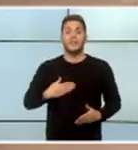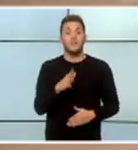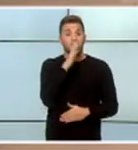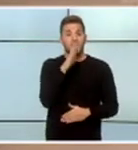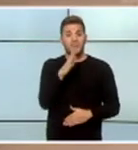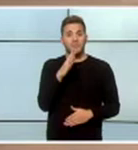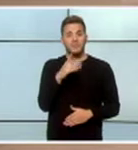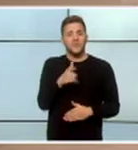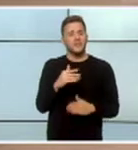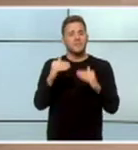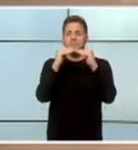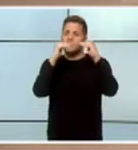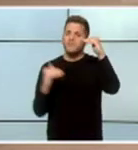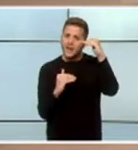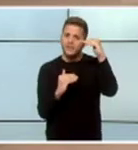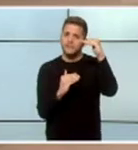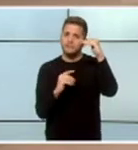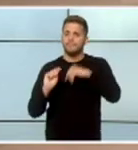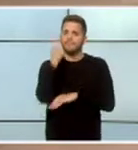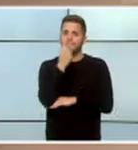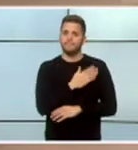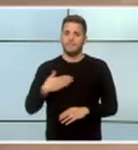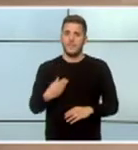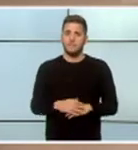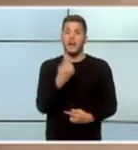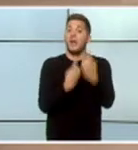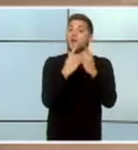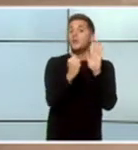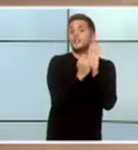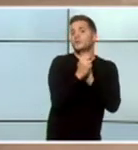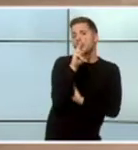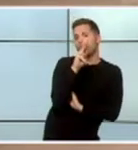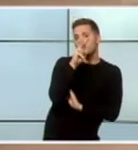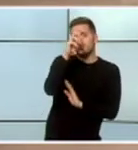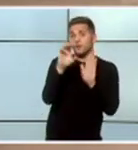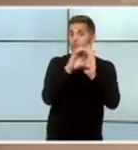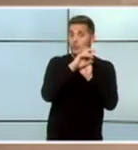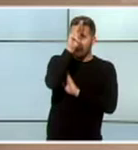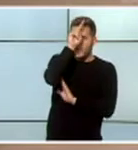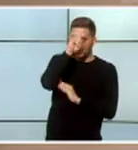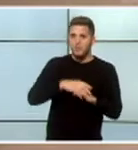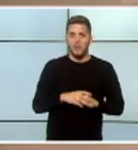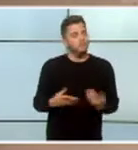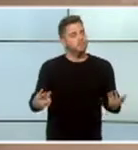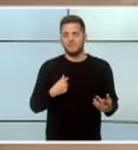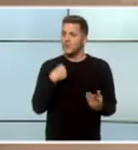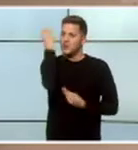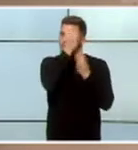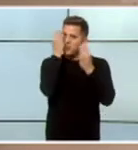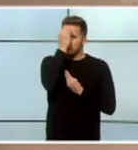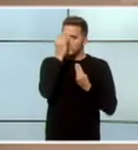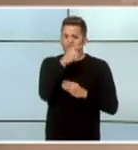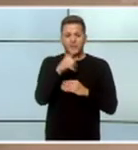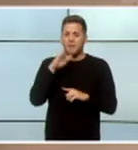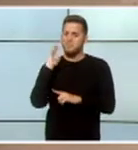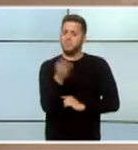con la igualdad... ...algunos les preocupa el artículo 2 de la Constitución... ...pero yo creo que lo que intentan socavar de fondo... ...es el